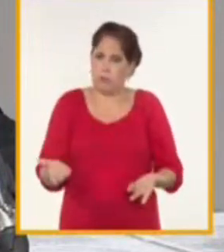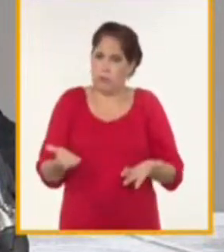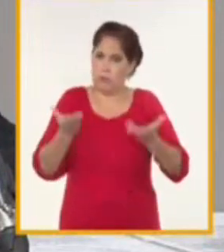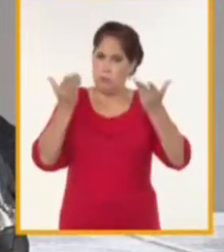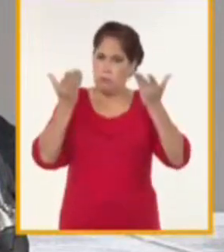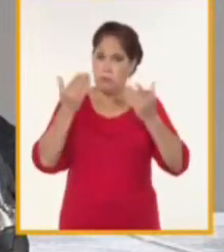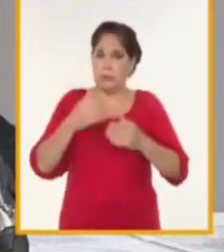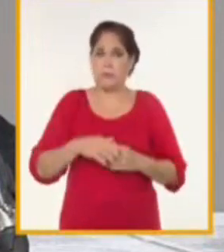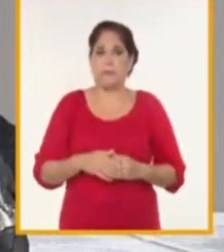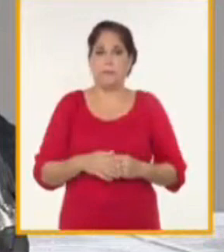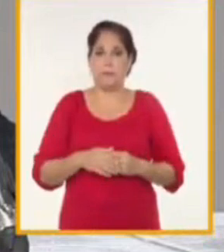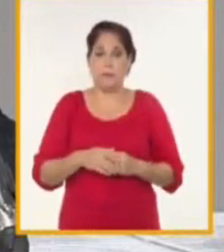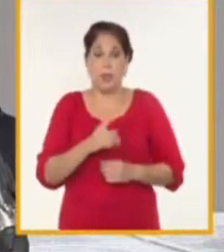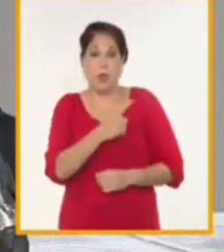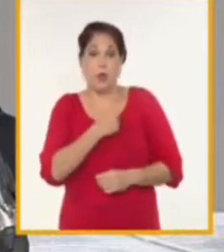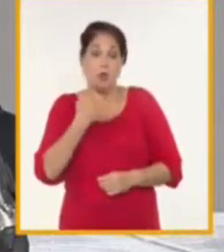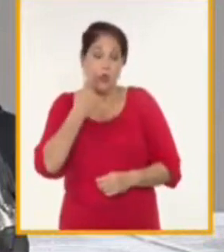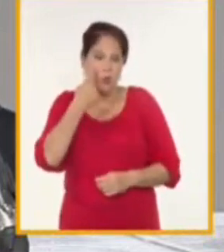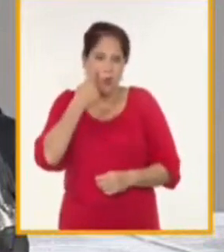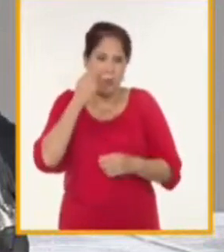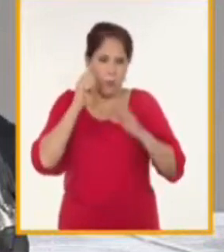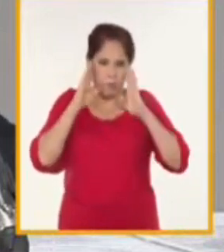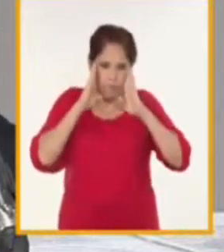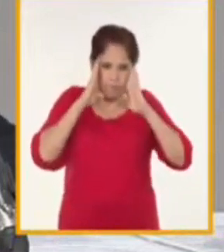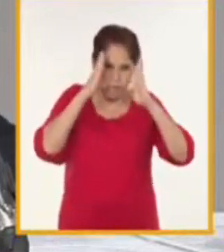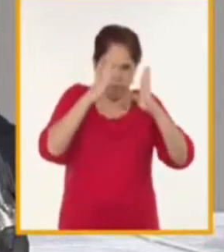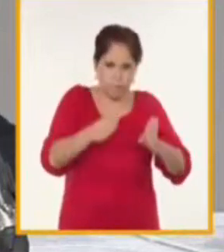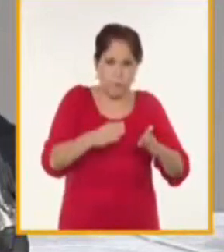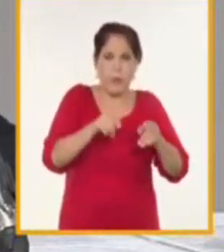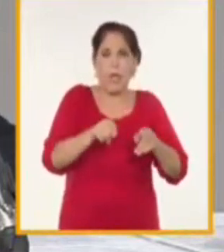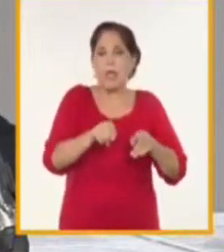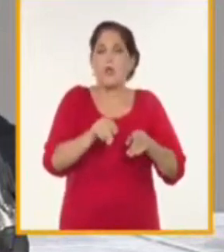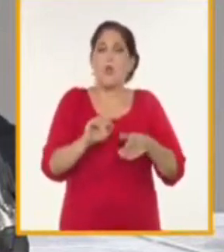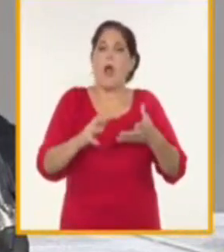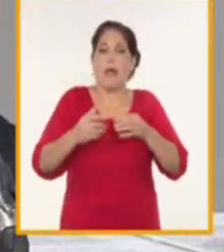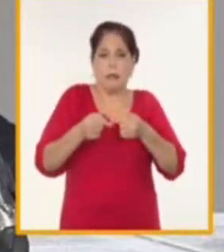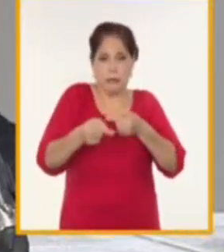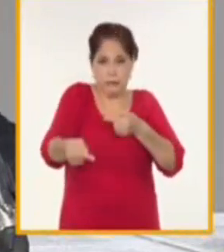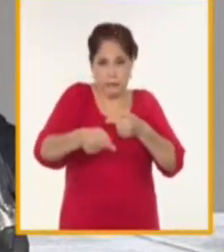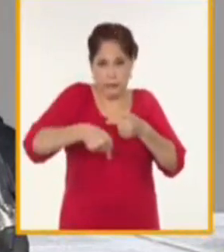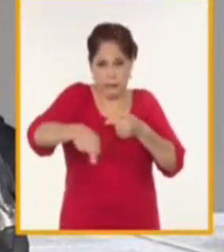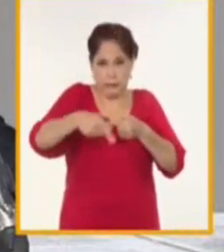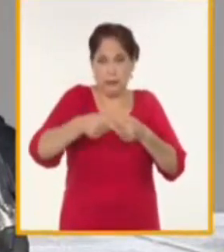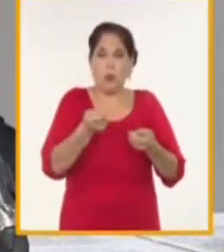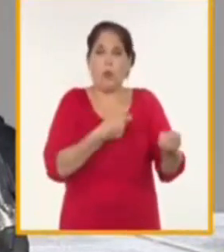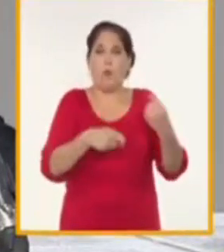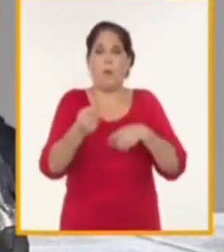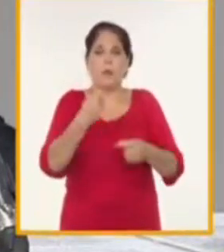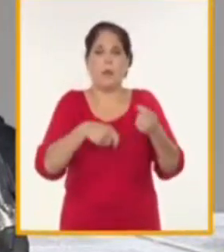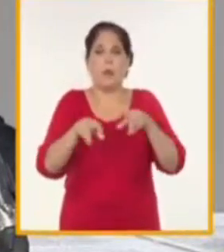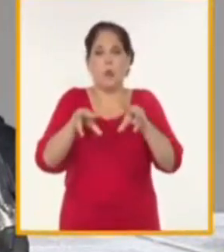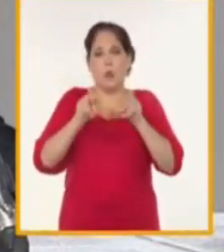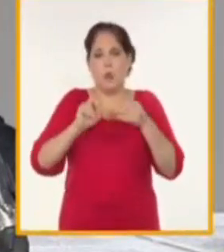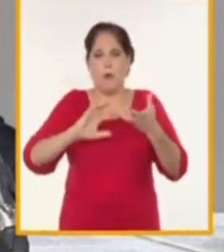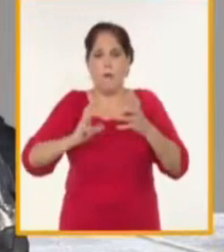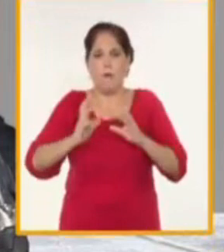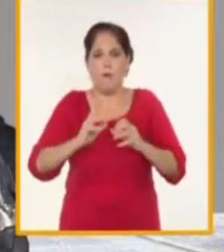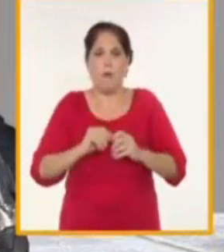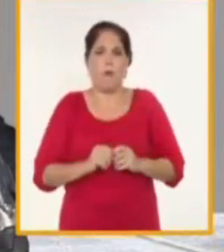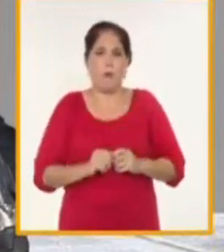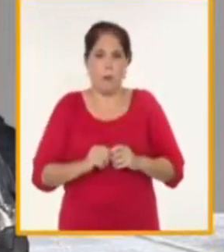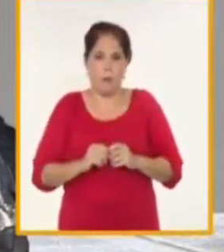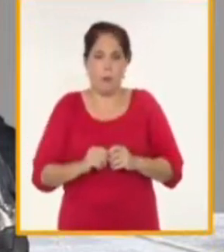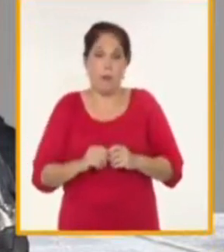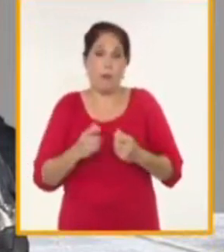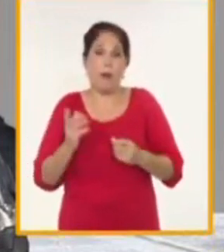donde estamos concentrados en el corto y en el mediano plazo la comercialización del nuevo canal de